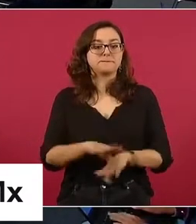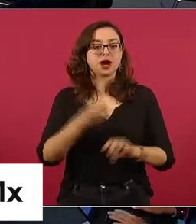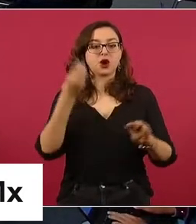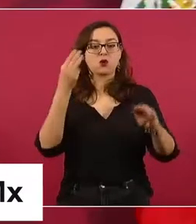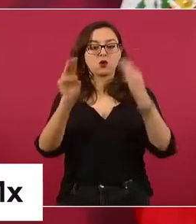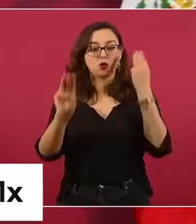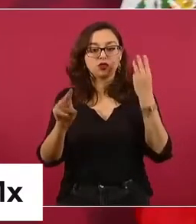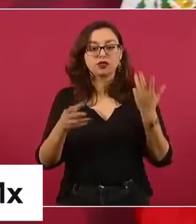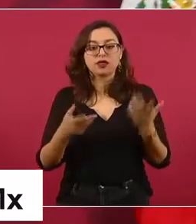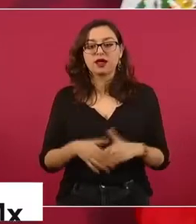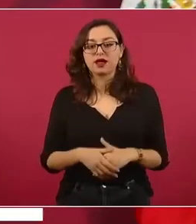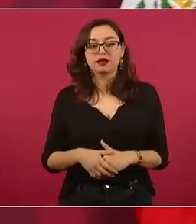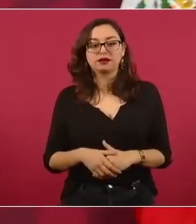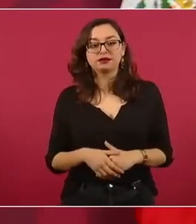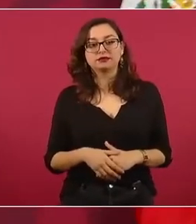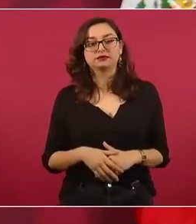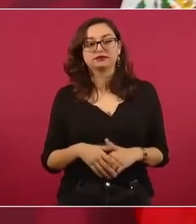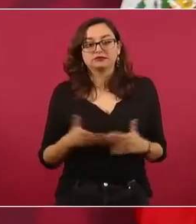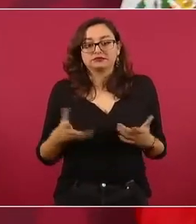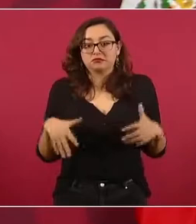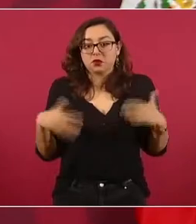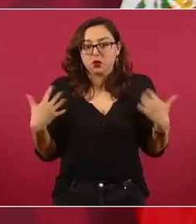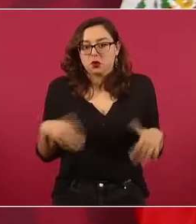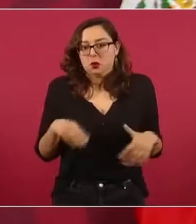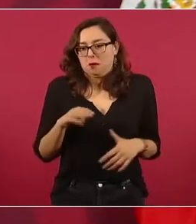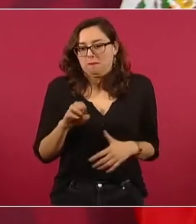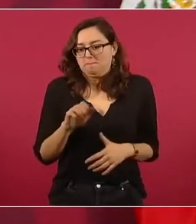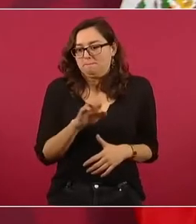Pidegaray, Mit, o sea,